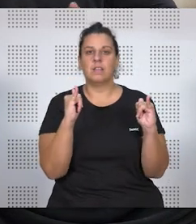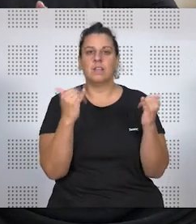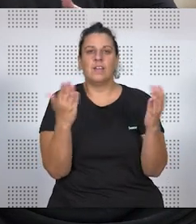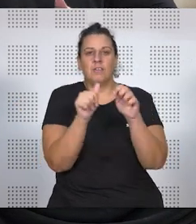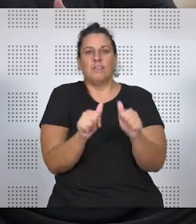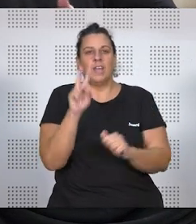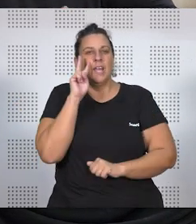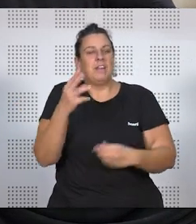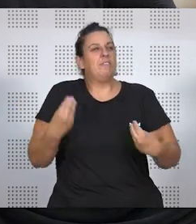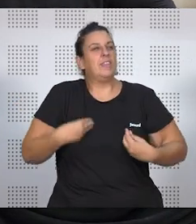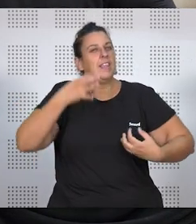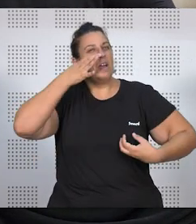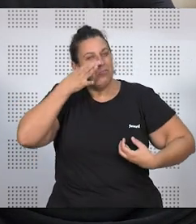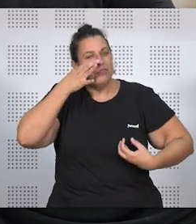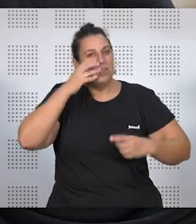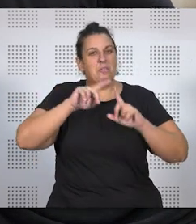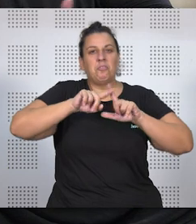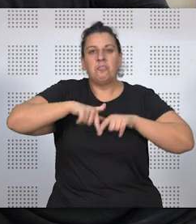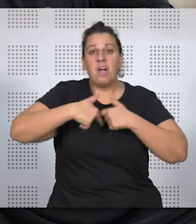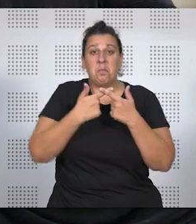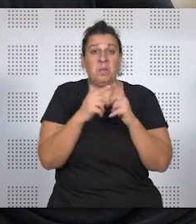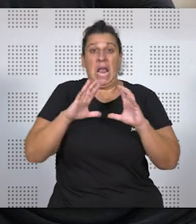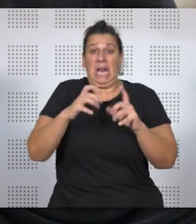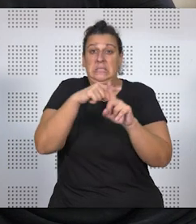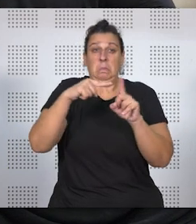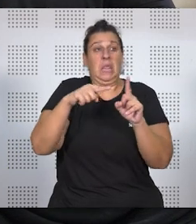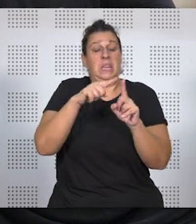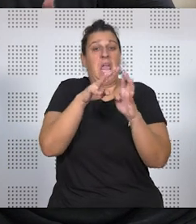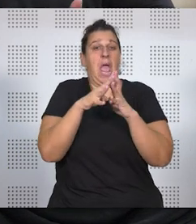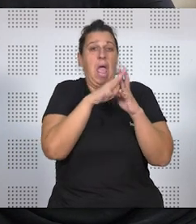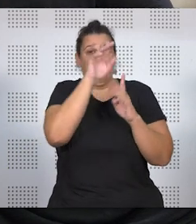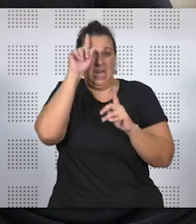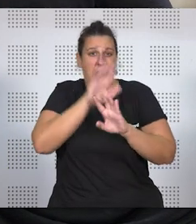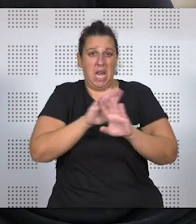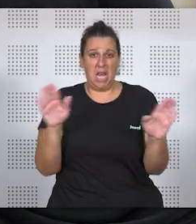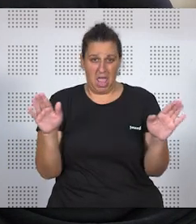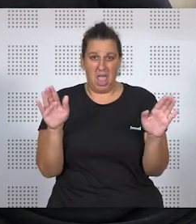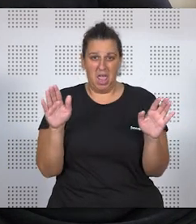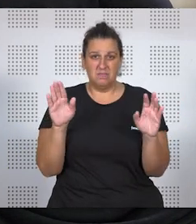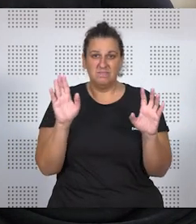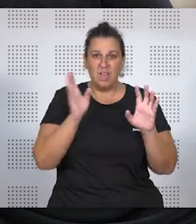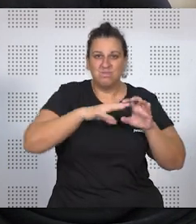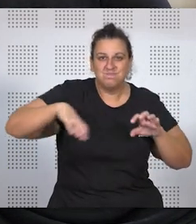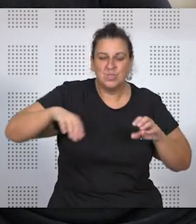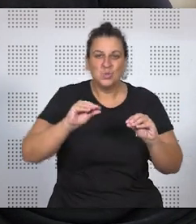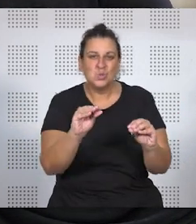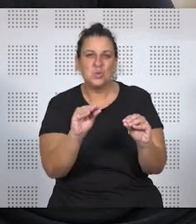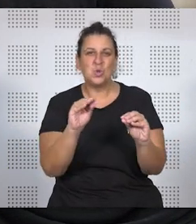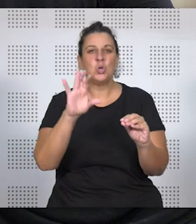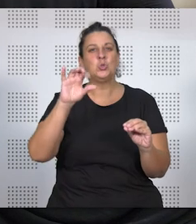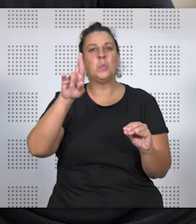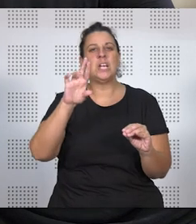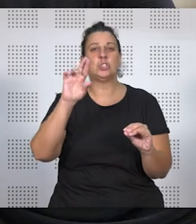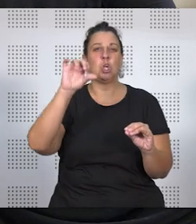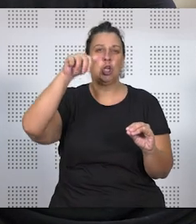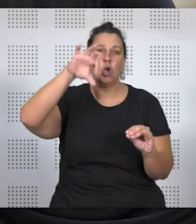como era la vida en realidad de una familia de clase media americana, de esas urbanizaciones y demás, o los supersónicos